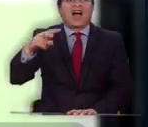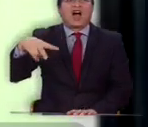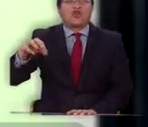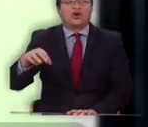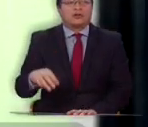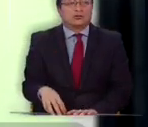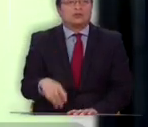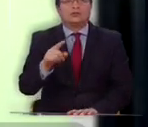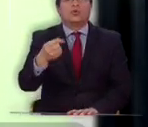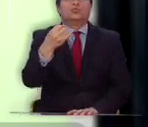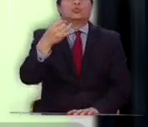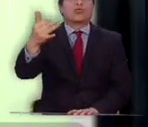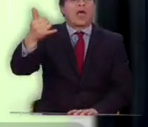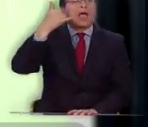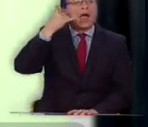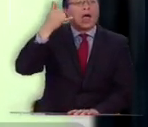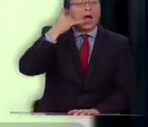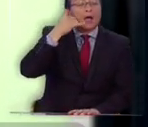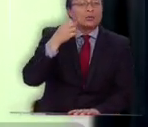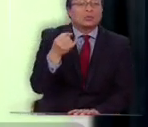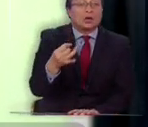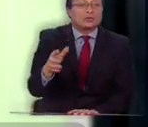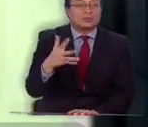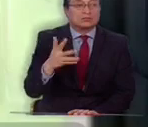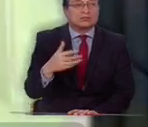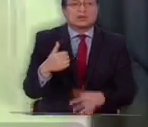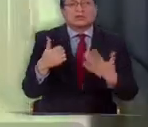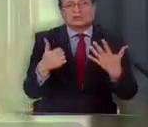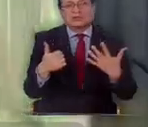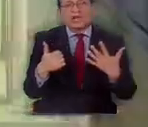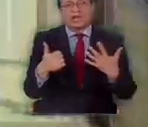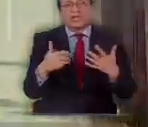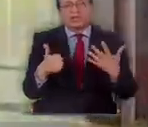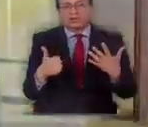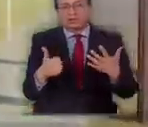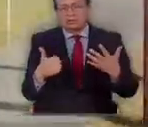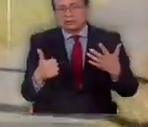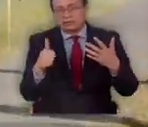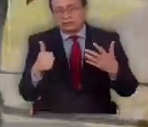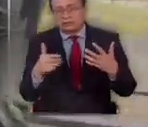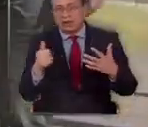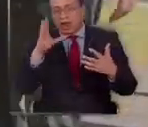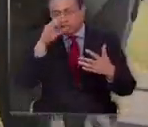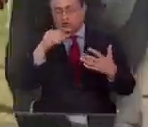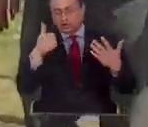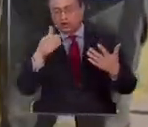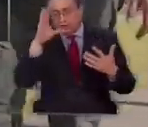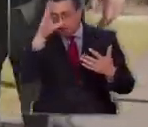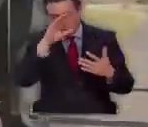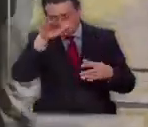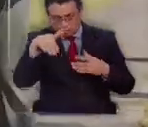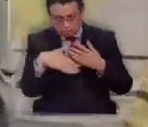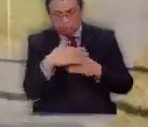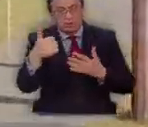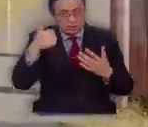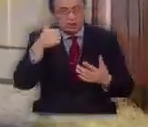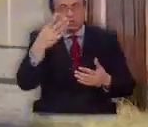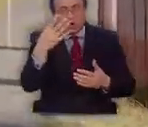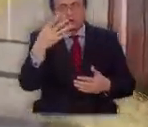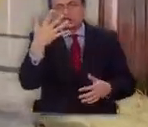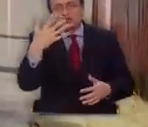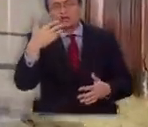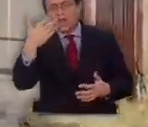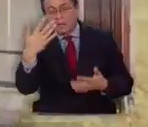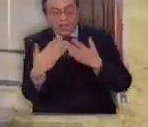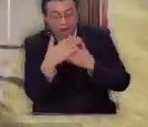¿Cuántos llamados recibiste? Ese día en la tarde como 6, en la noche como 6 más, durante toda la noche, 3 de la mañana, 4 de mañana, 5 de la